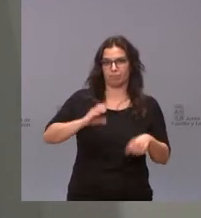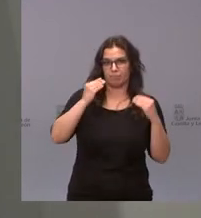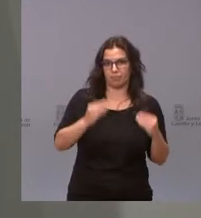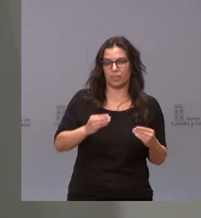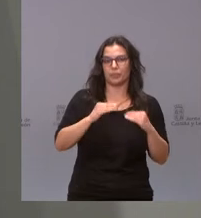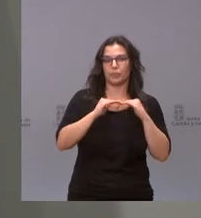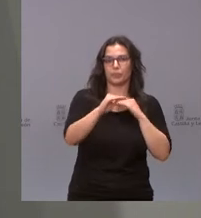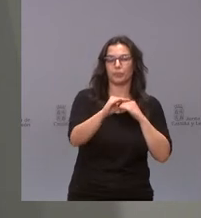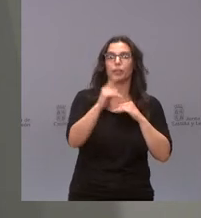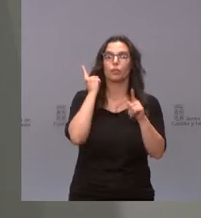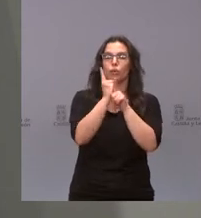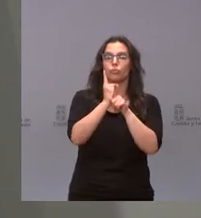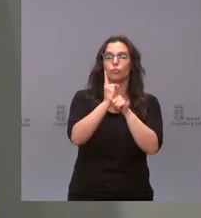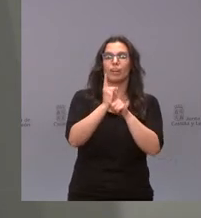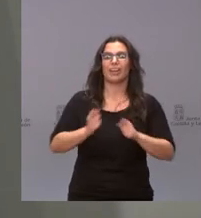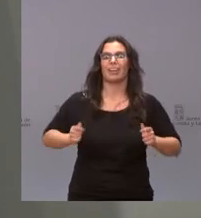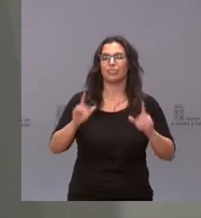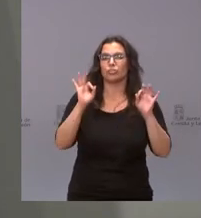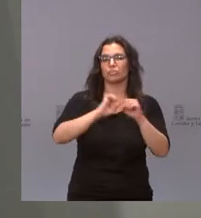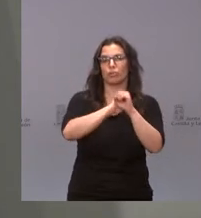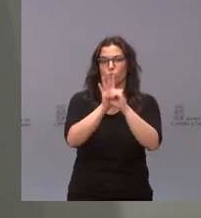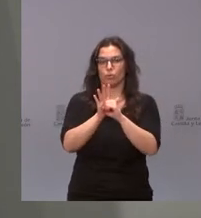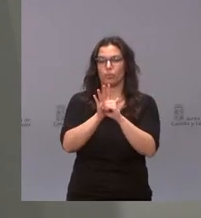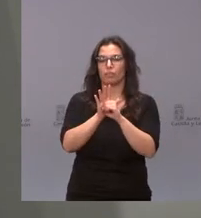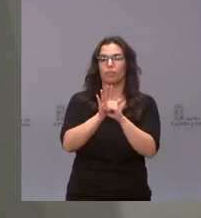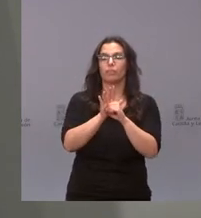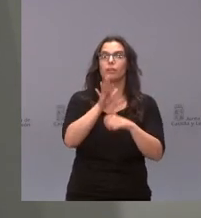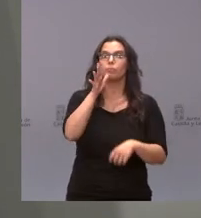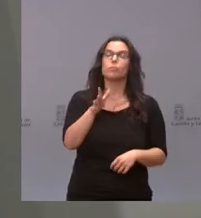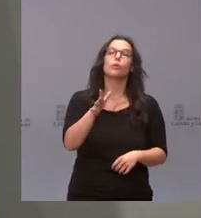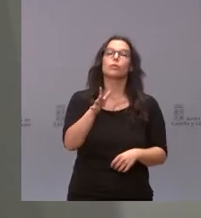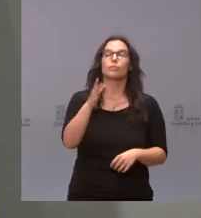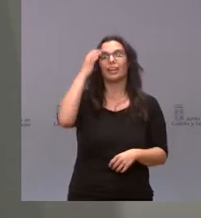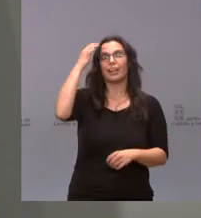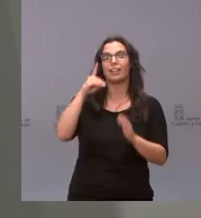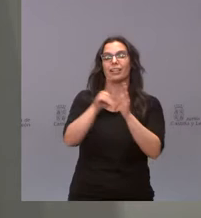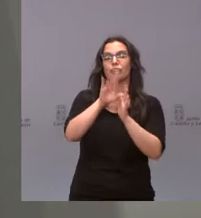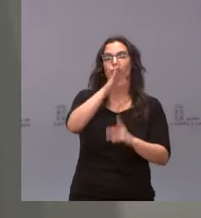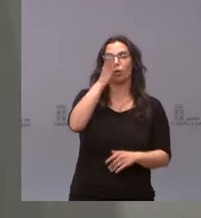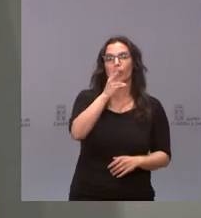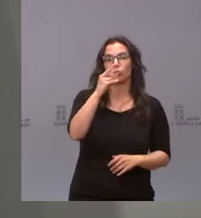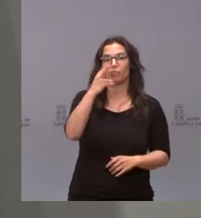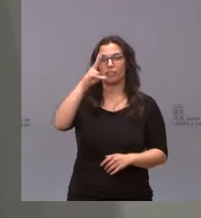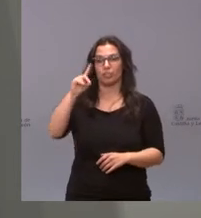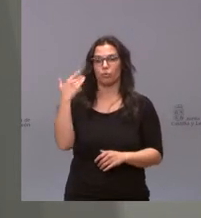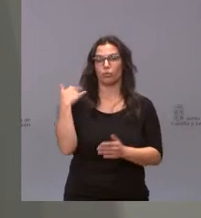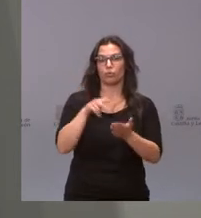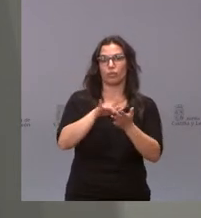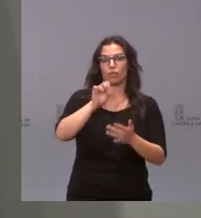COVID-19. Saben que esto trae cuenta del Real Decreto 5 barra 2021, de 12 de marzo,